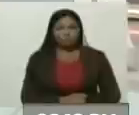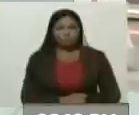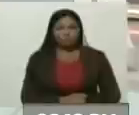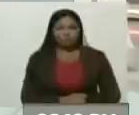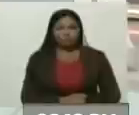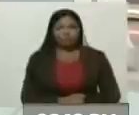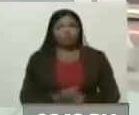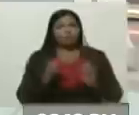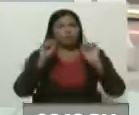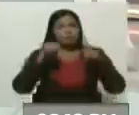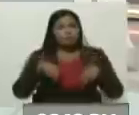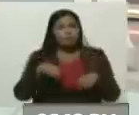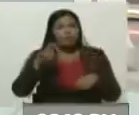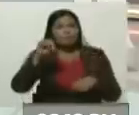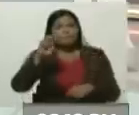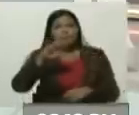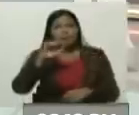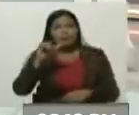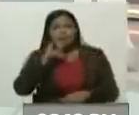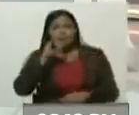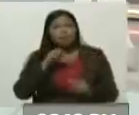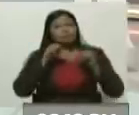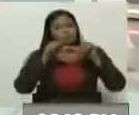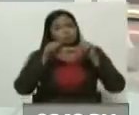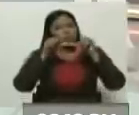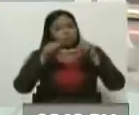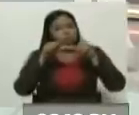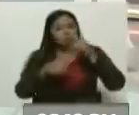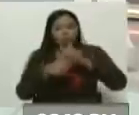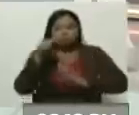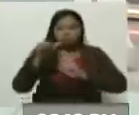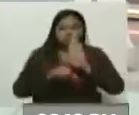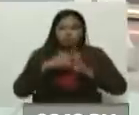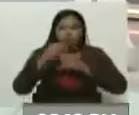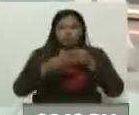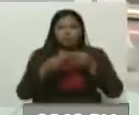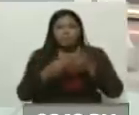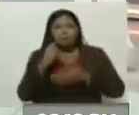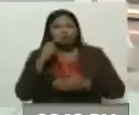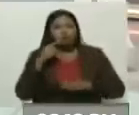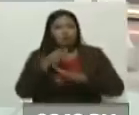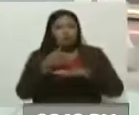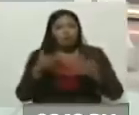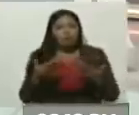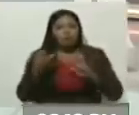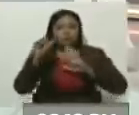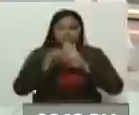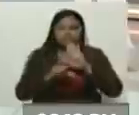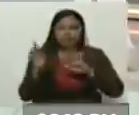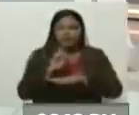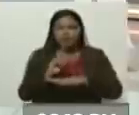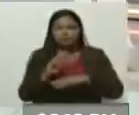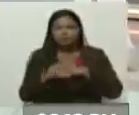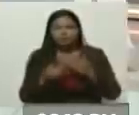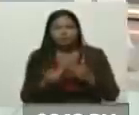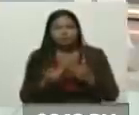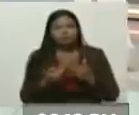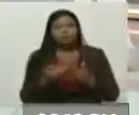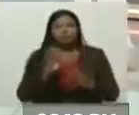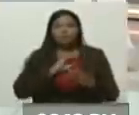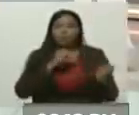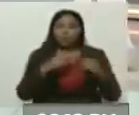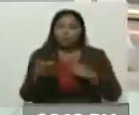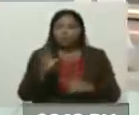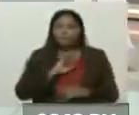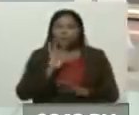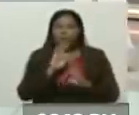Así es, Mariana, la noticia no se detiene, la información se va generando y tenemos que, para eso, vamos a revisar de inmediato la cuenta Twitter